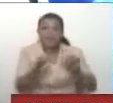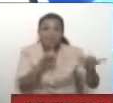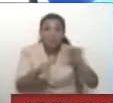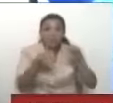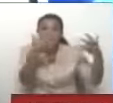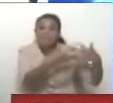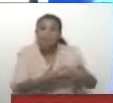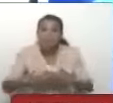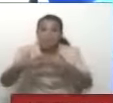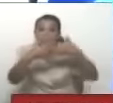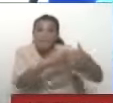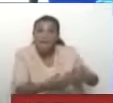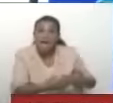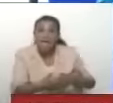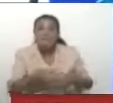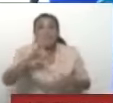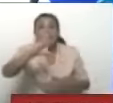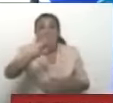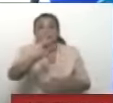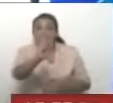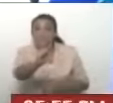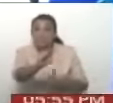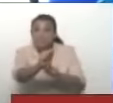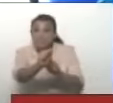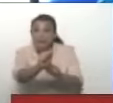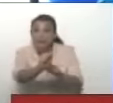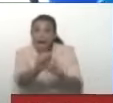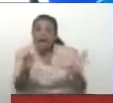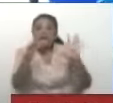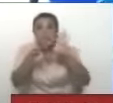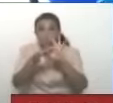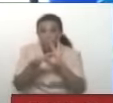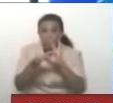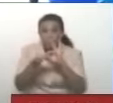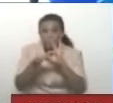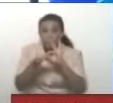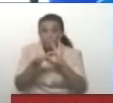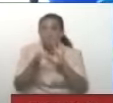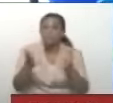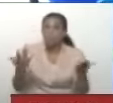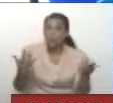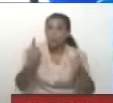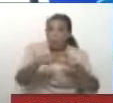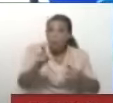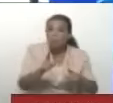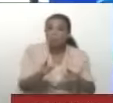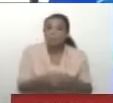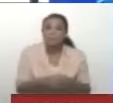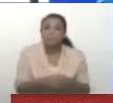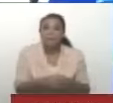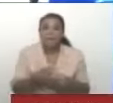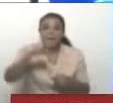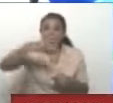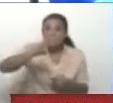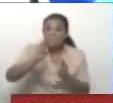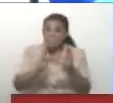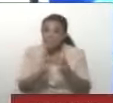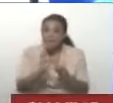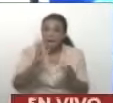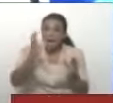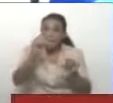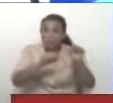estadounidense de la CIA, Associates Press. La agencia AP fue fundada